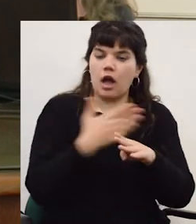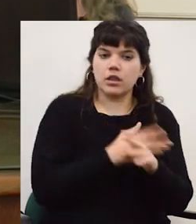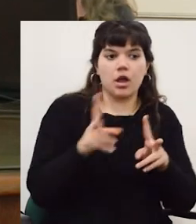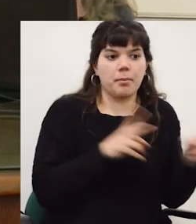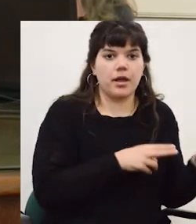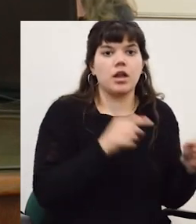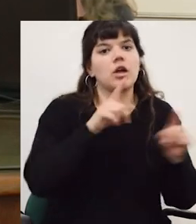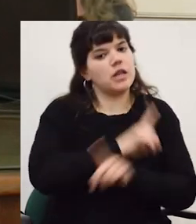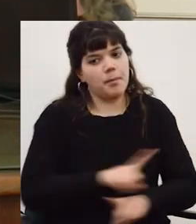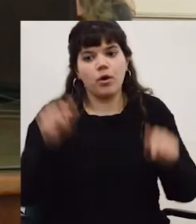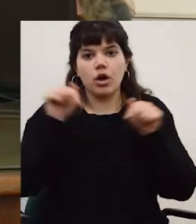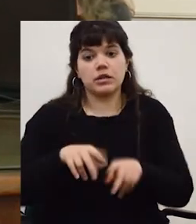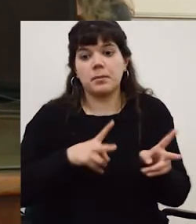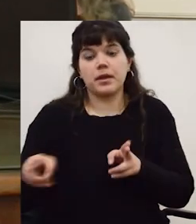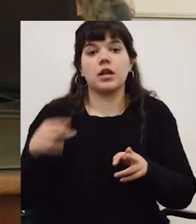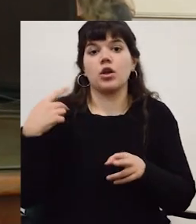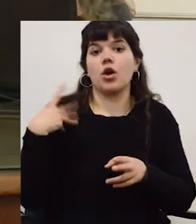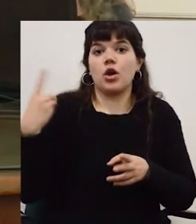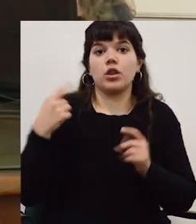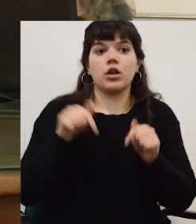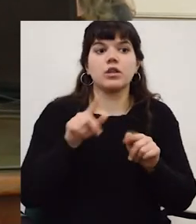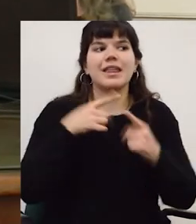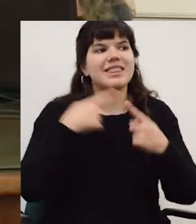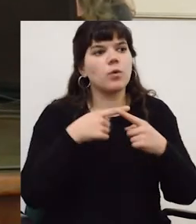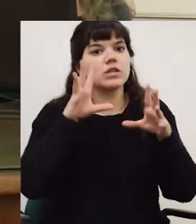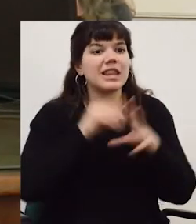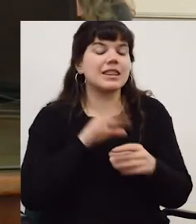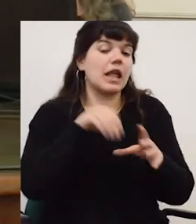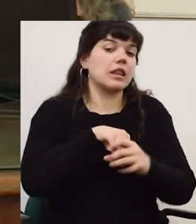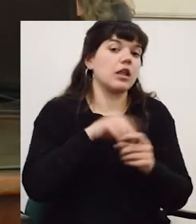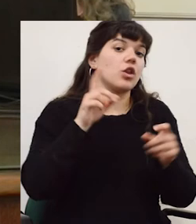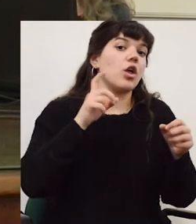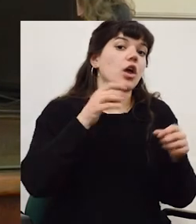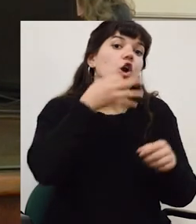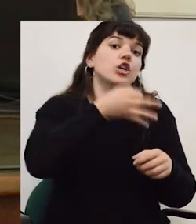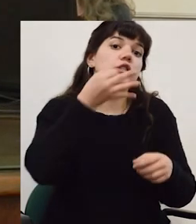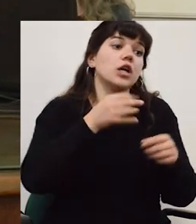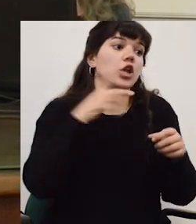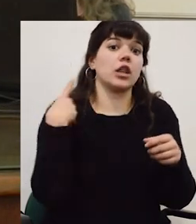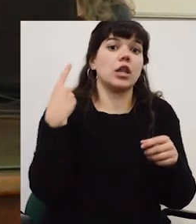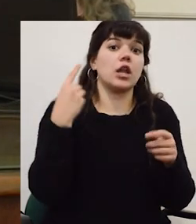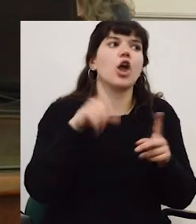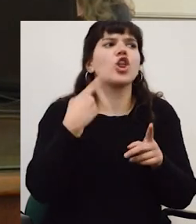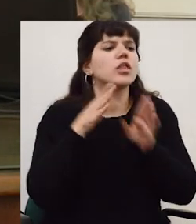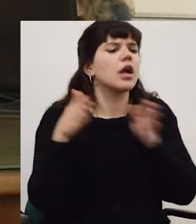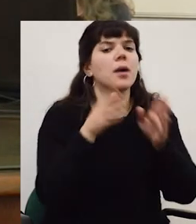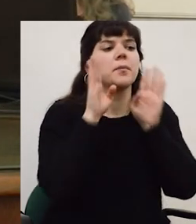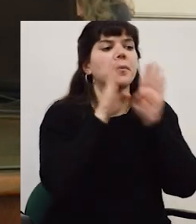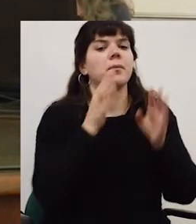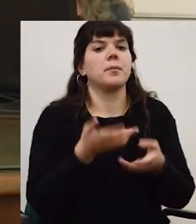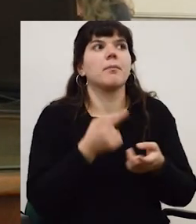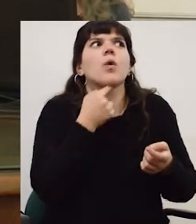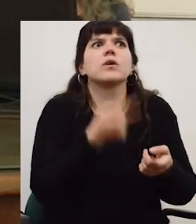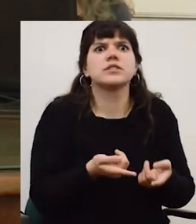ni en el rectorado anterior ni aún se han dado los tiempos en este periodo rectoral de dar una discusión en el consejo creativo central